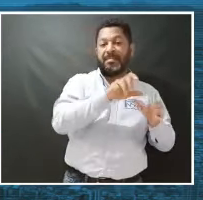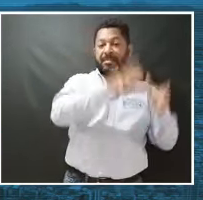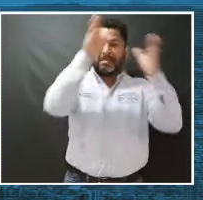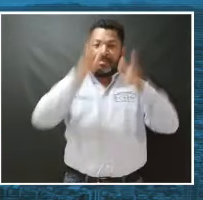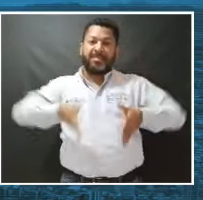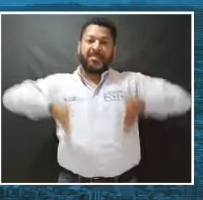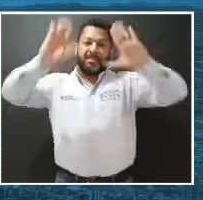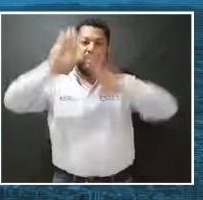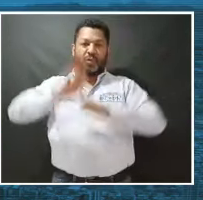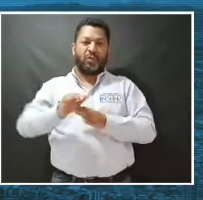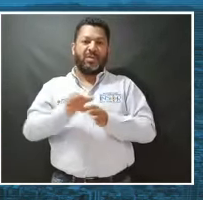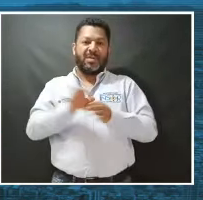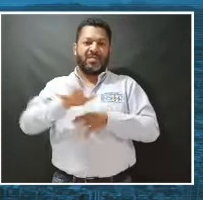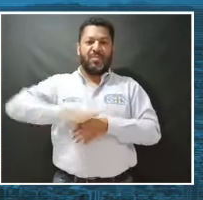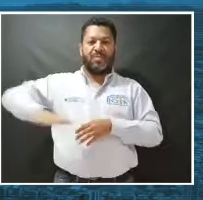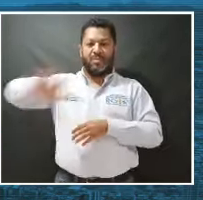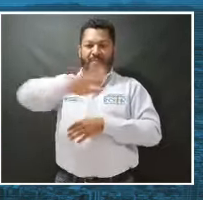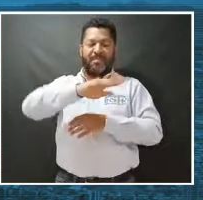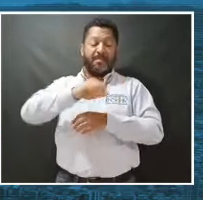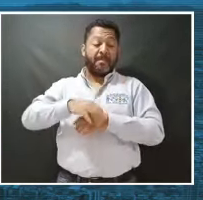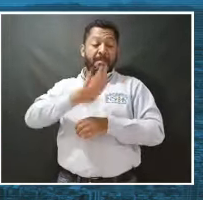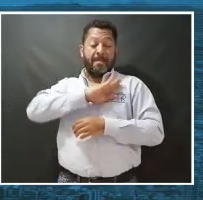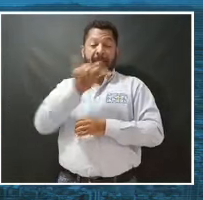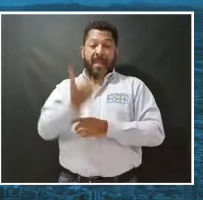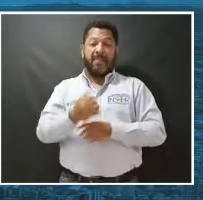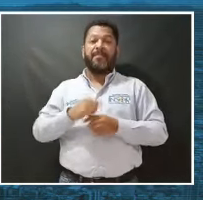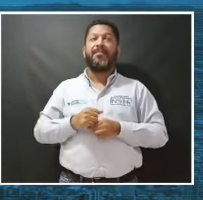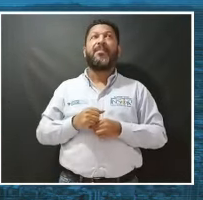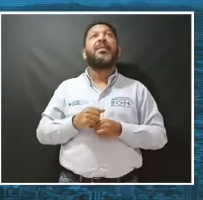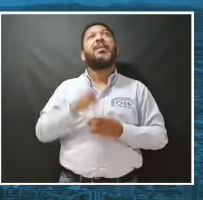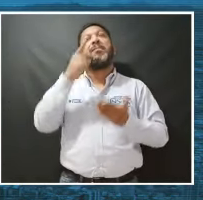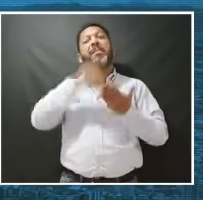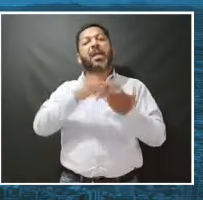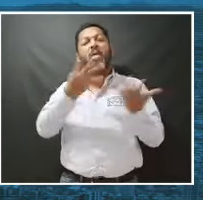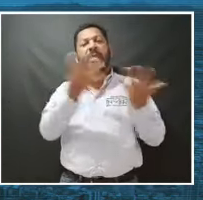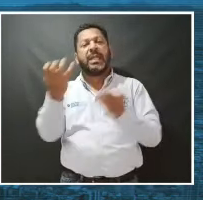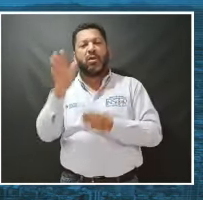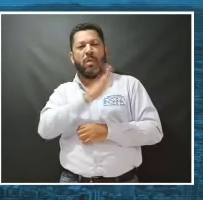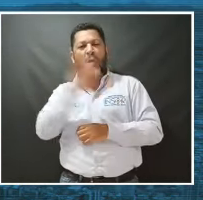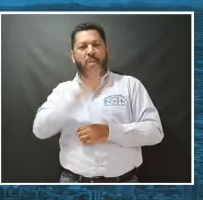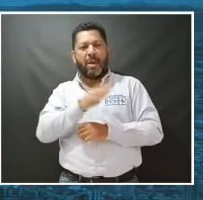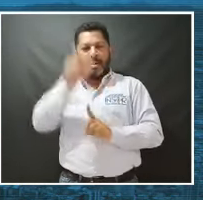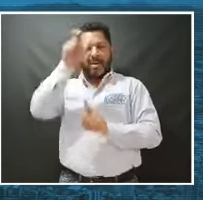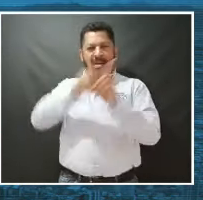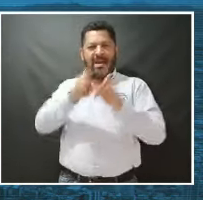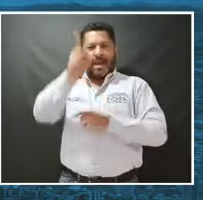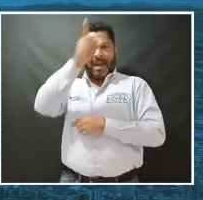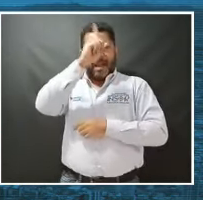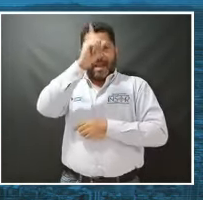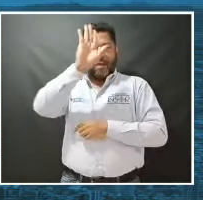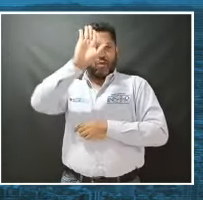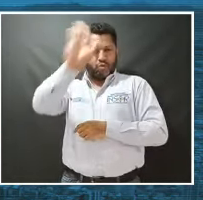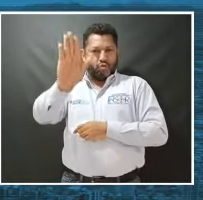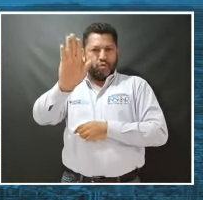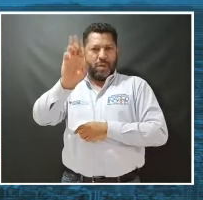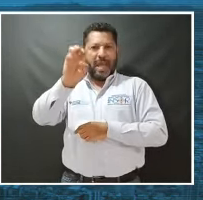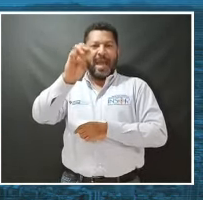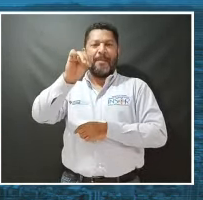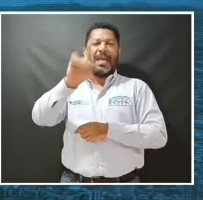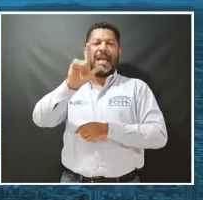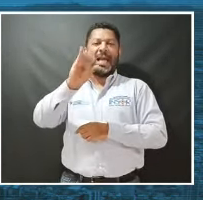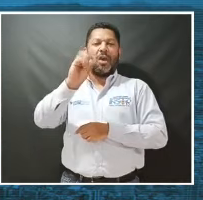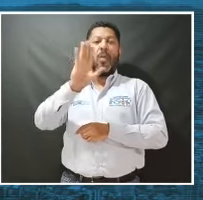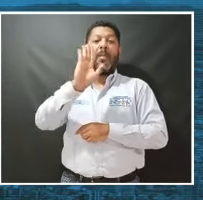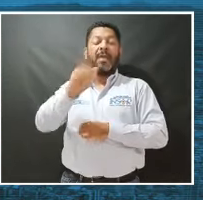parte queda la municipalidad. Lamentablemente a principios de 1900, Emilio Estrager, un propietario de una sombrería,